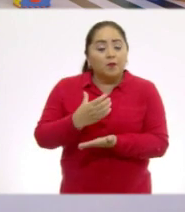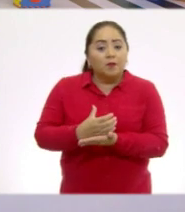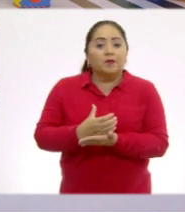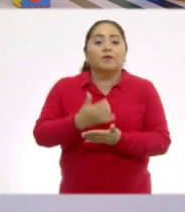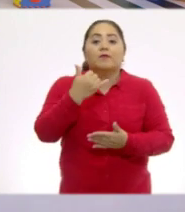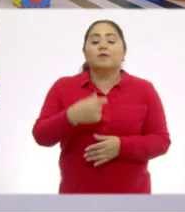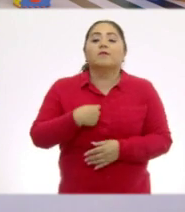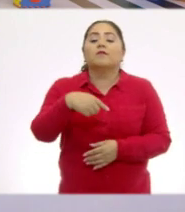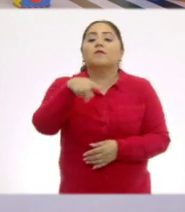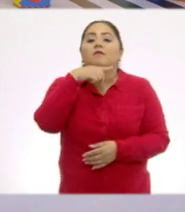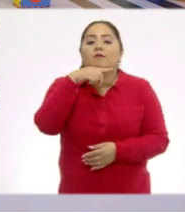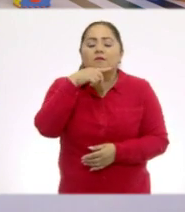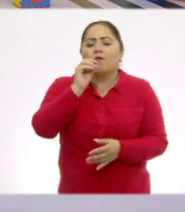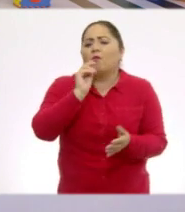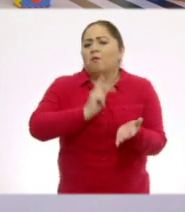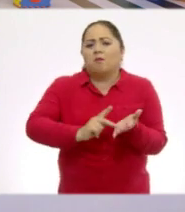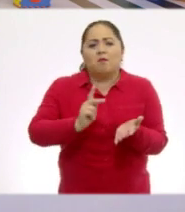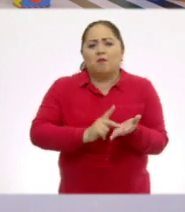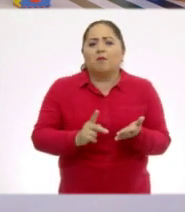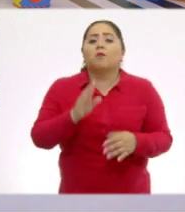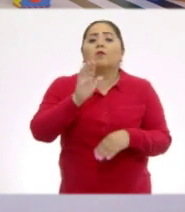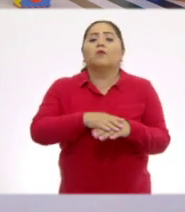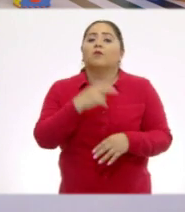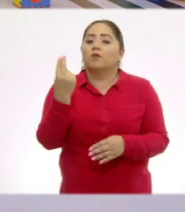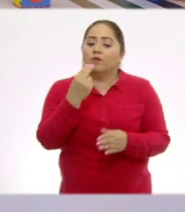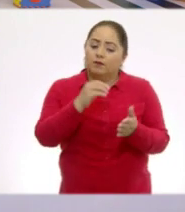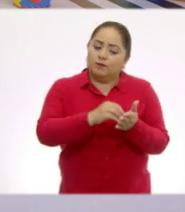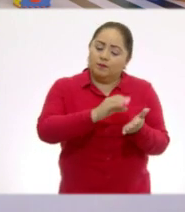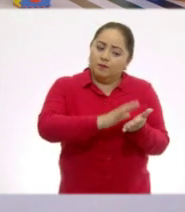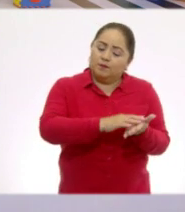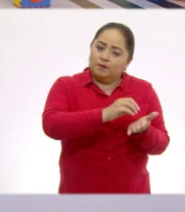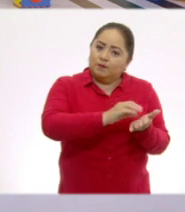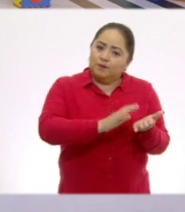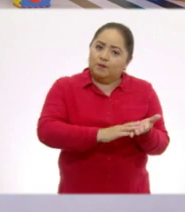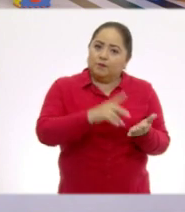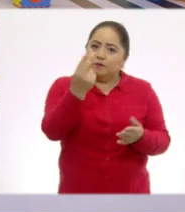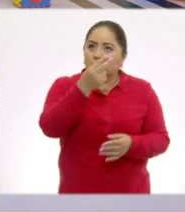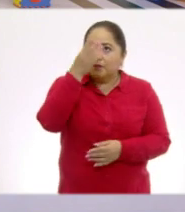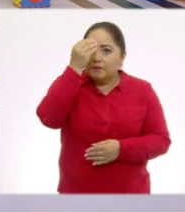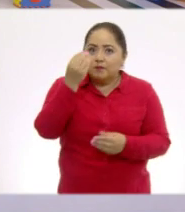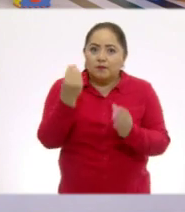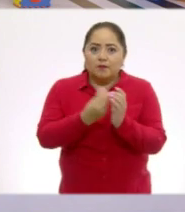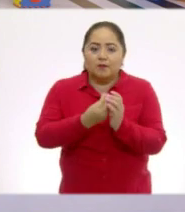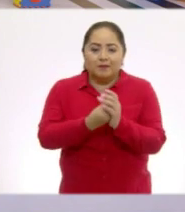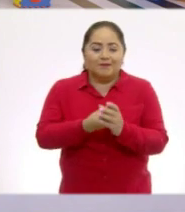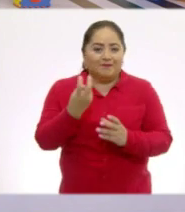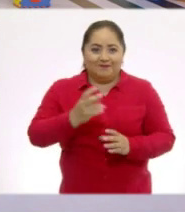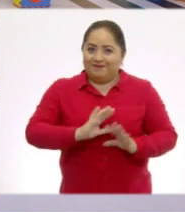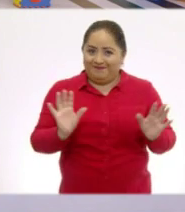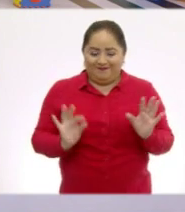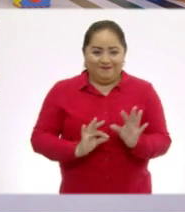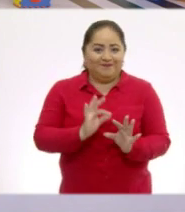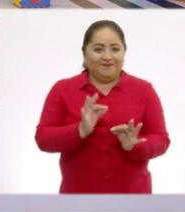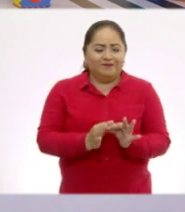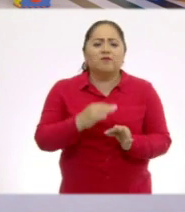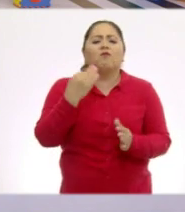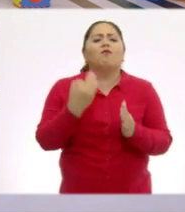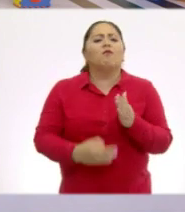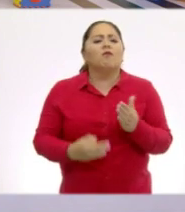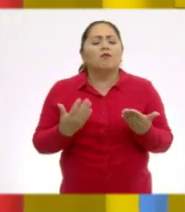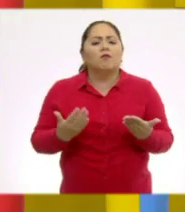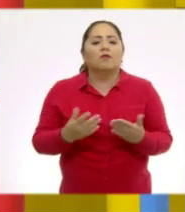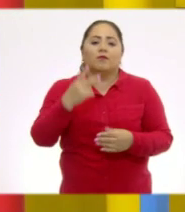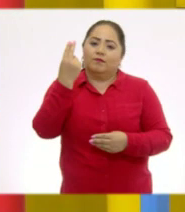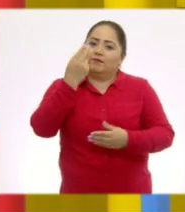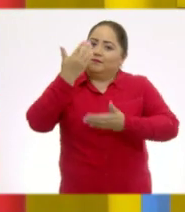mi lápiz o mi pluma, porque es necesario anotar todo lo que estamos aprendiendo en estas clases. Ahora sí, ya estoy listo. Lo único que falta